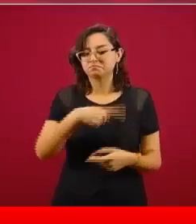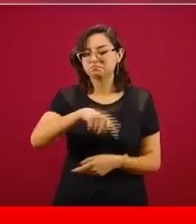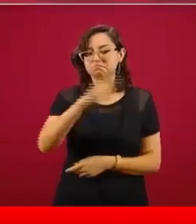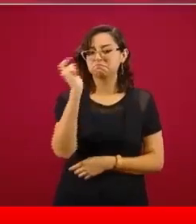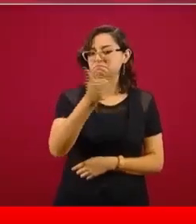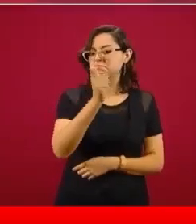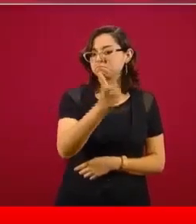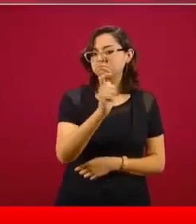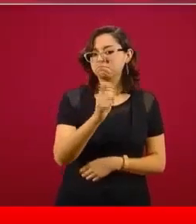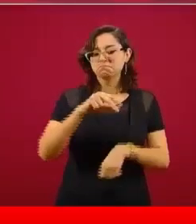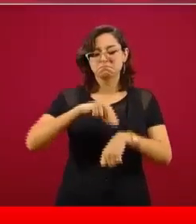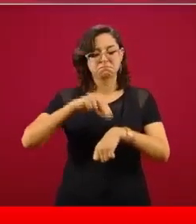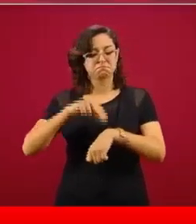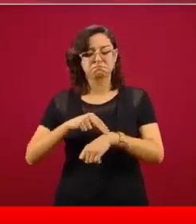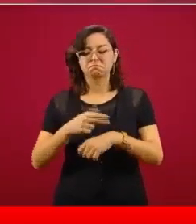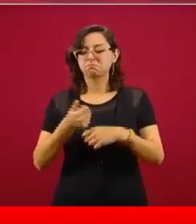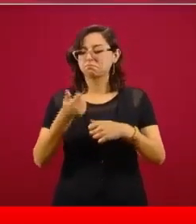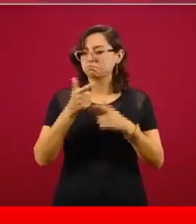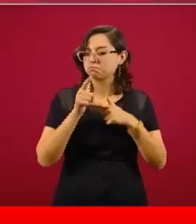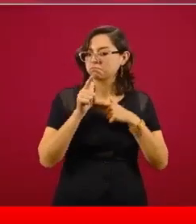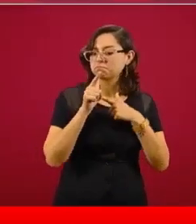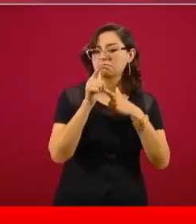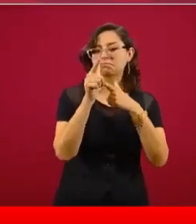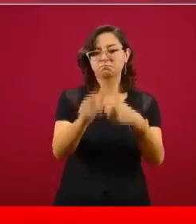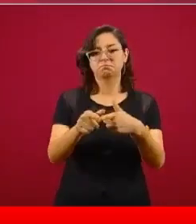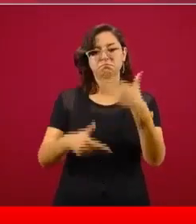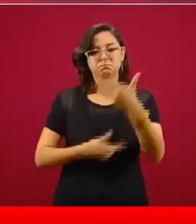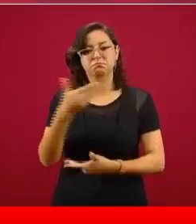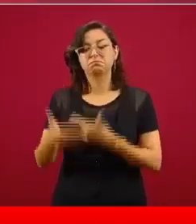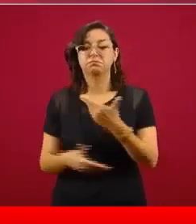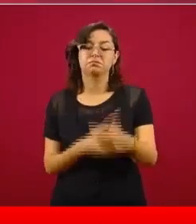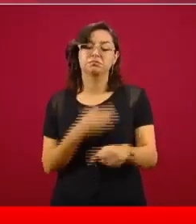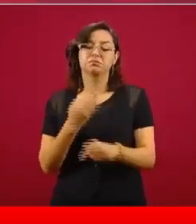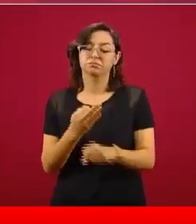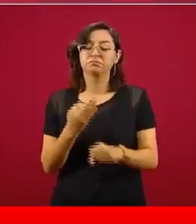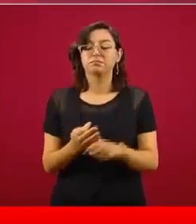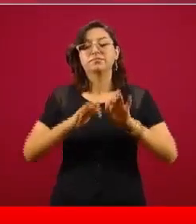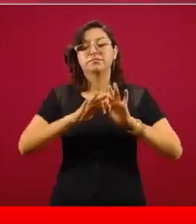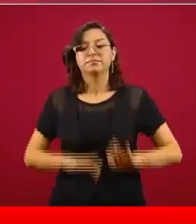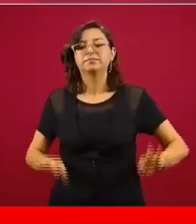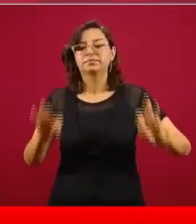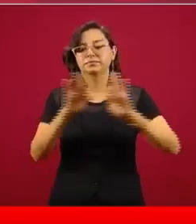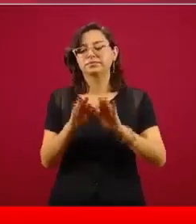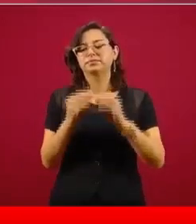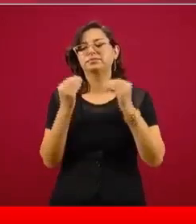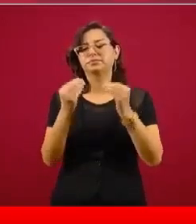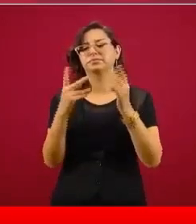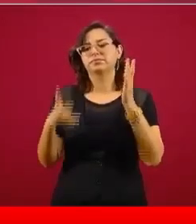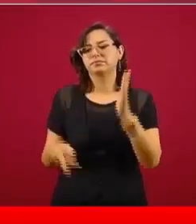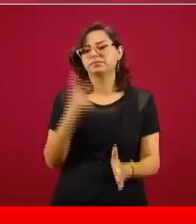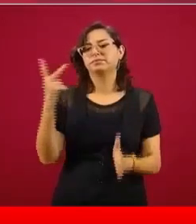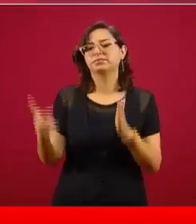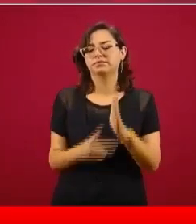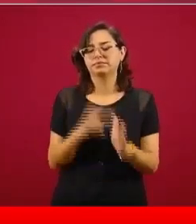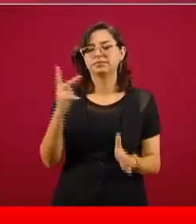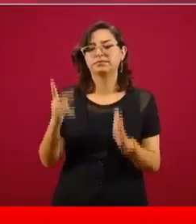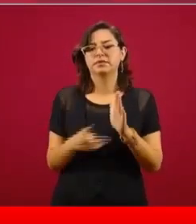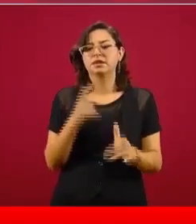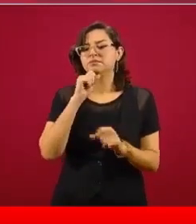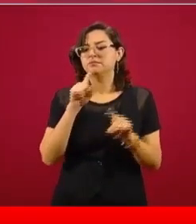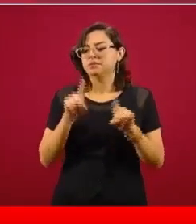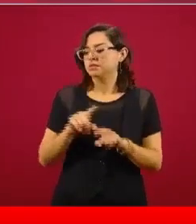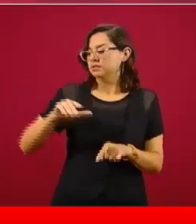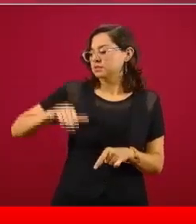seguridad social y eso es bien importante en estas épocas. Y lo hemos dicho muchas veces y lo hemos escuchado aquí del doctor